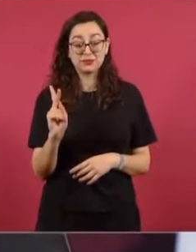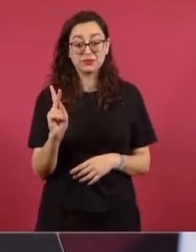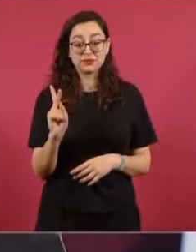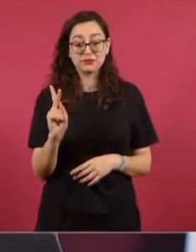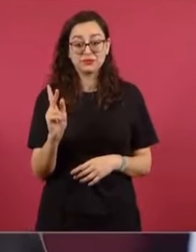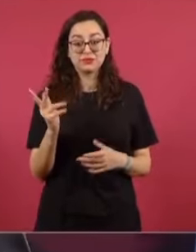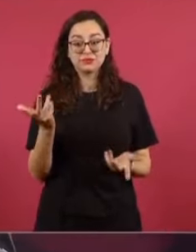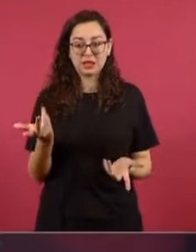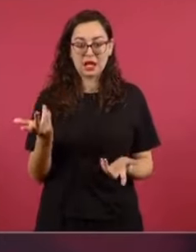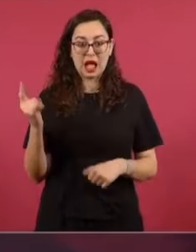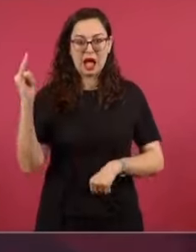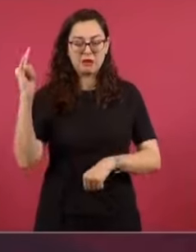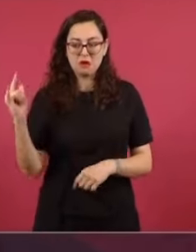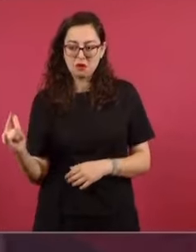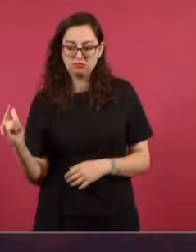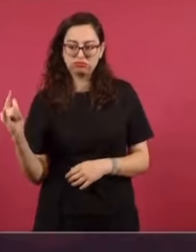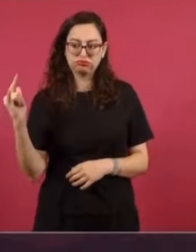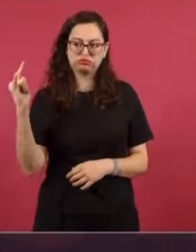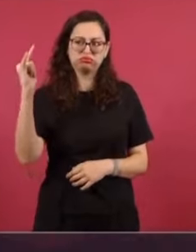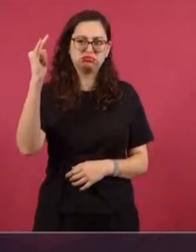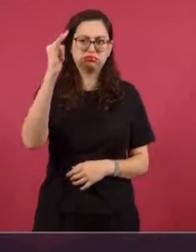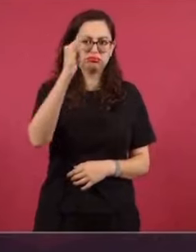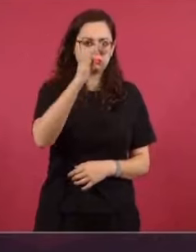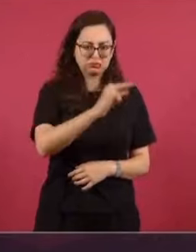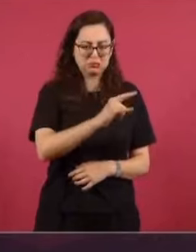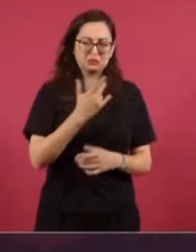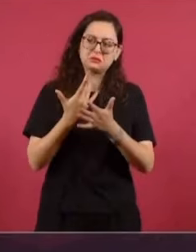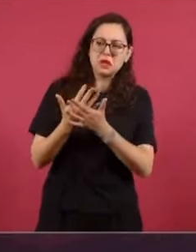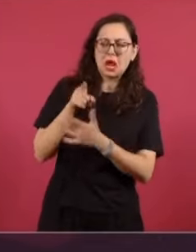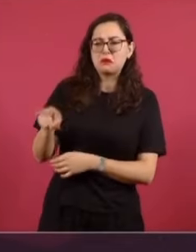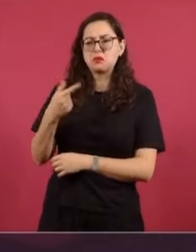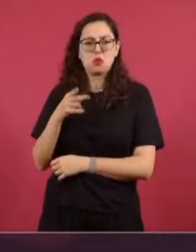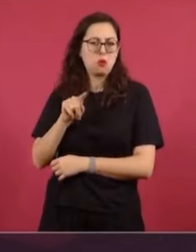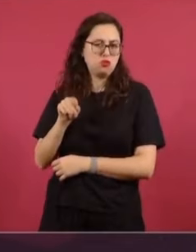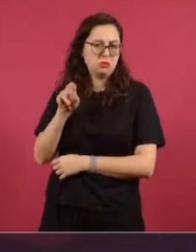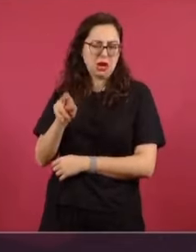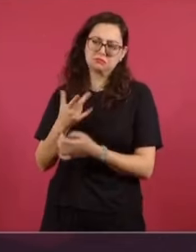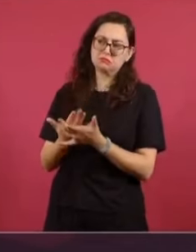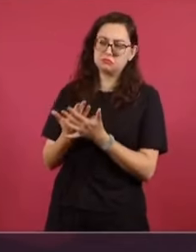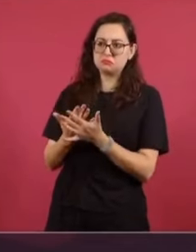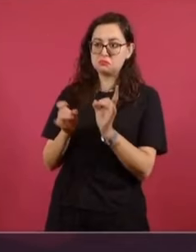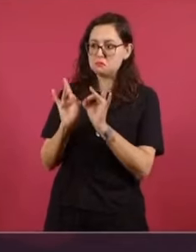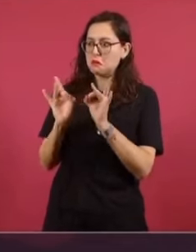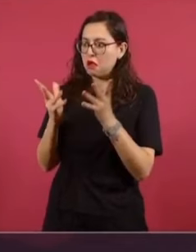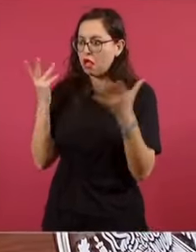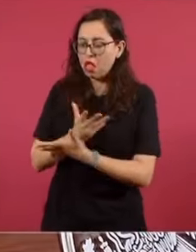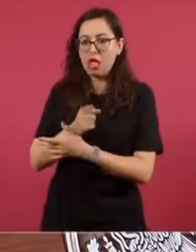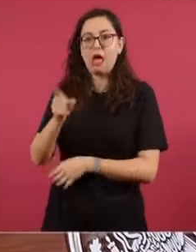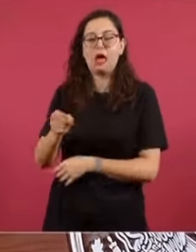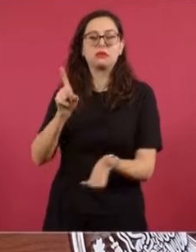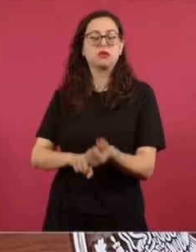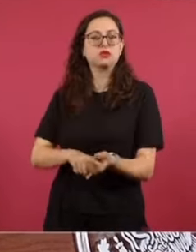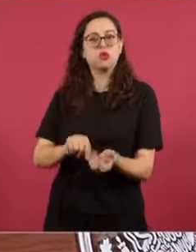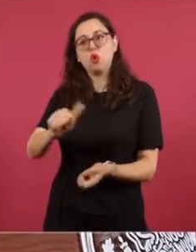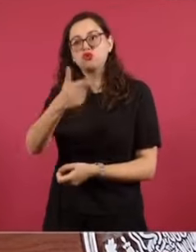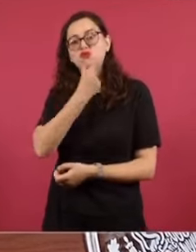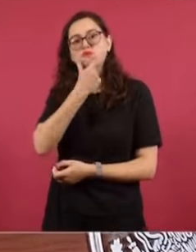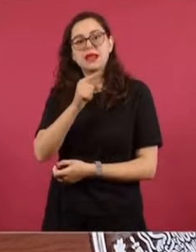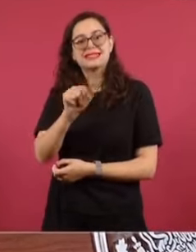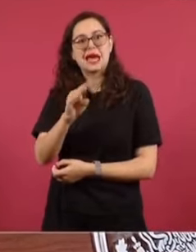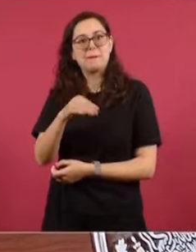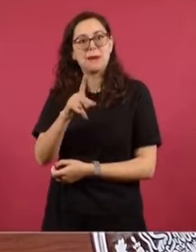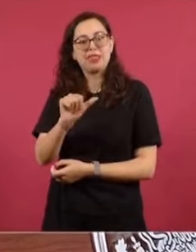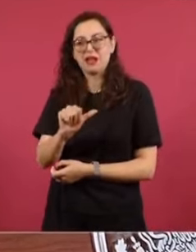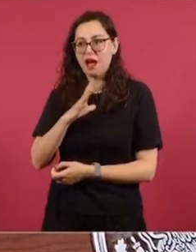iba también o llegaba a territorio estadounidense, el señor Zambal. Eso es lo que se